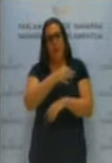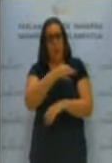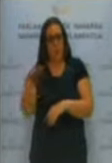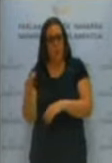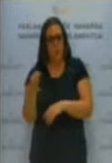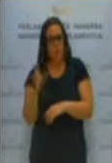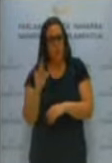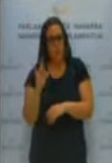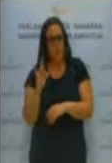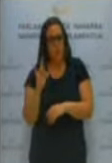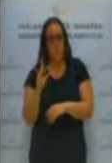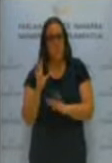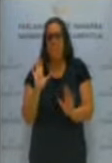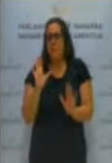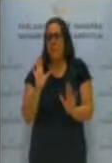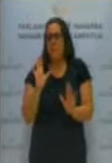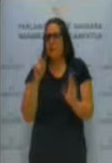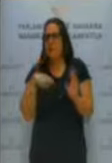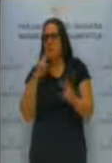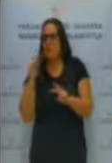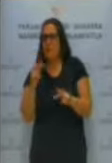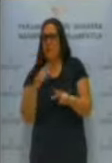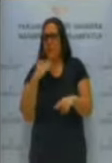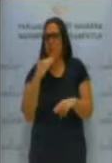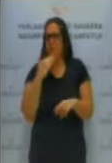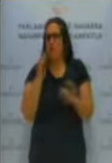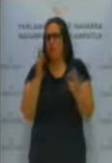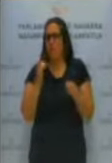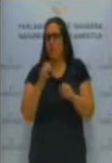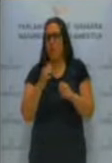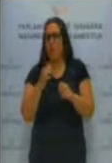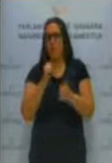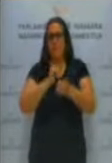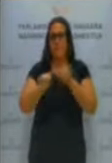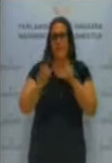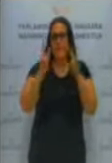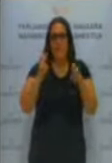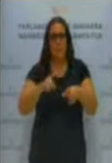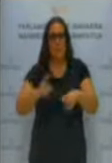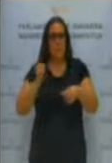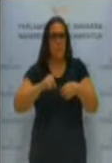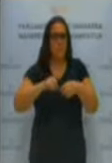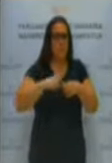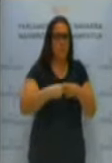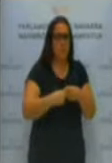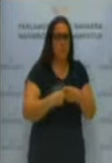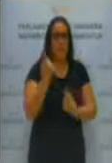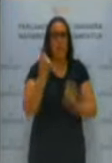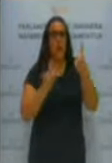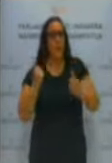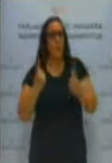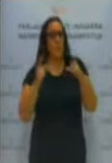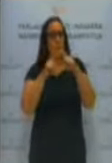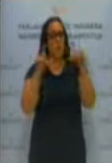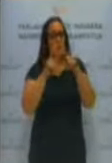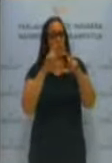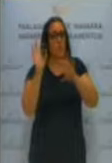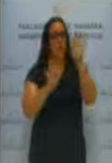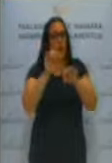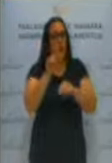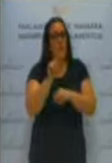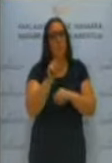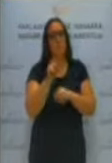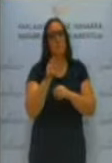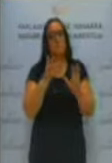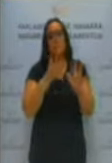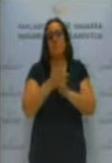otro lado también vemos alguna contrapartida en lo que es la participación. Hay algunos de estos órganos que bien de alguna manera son